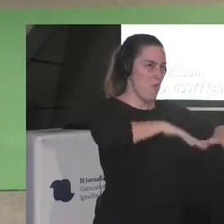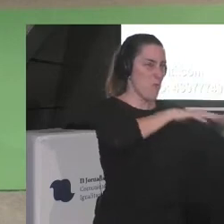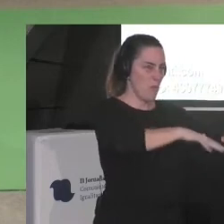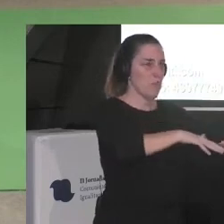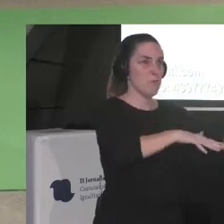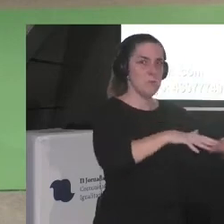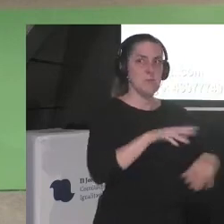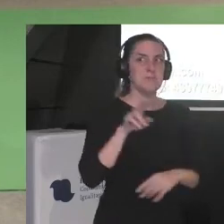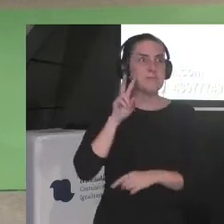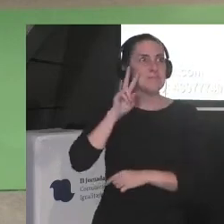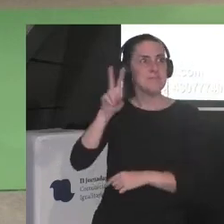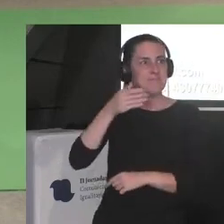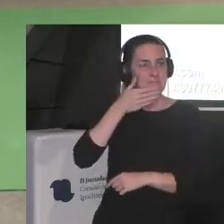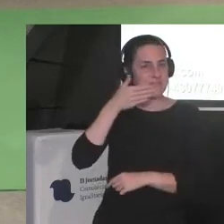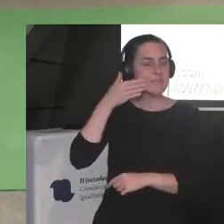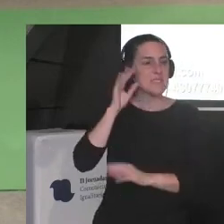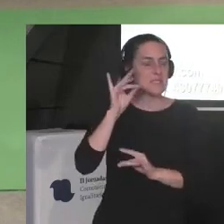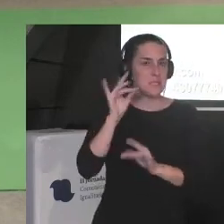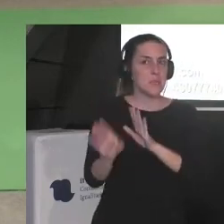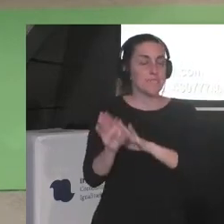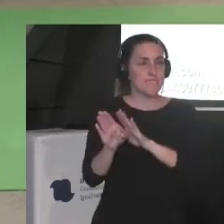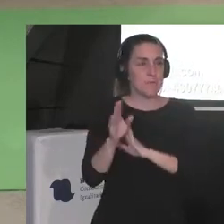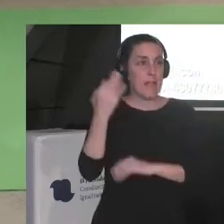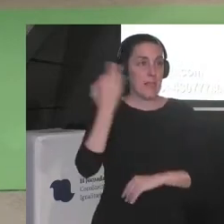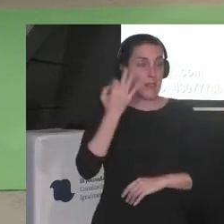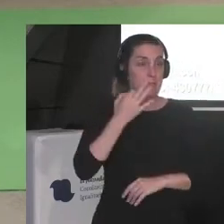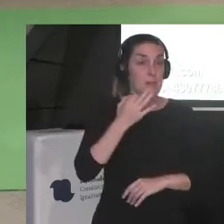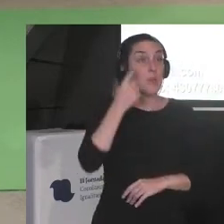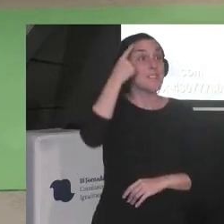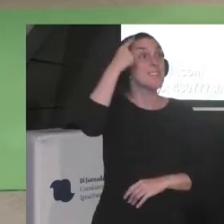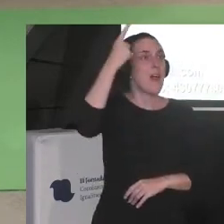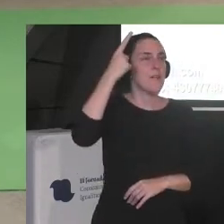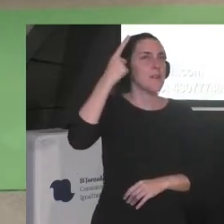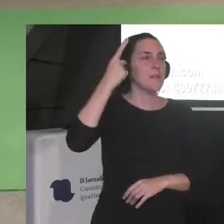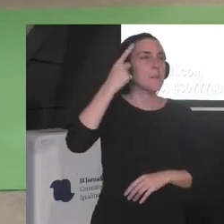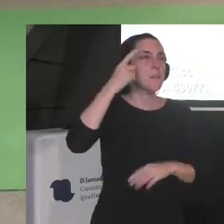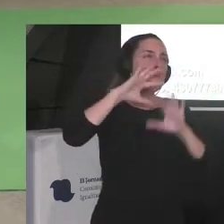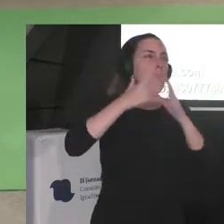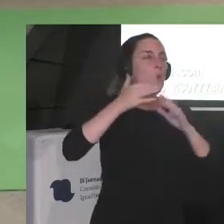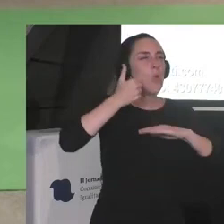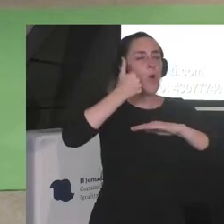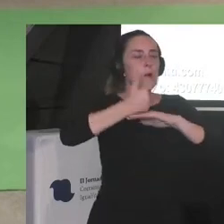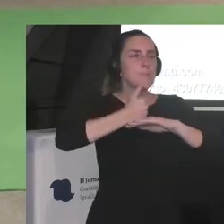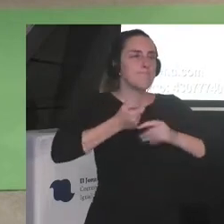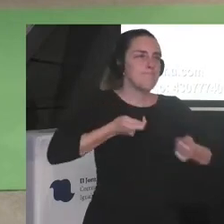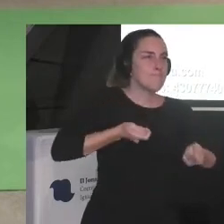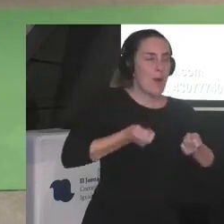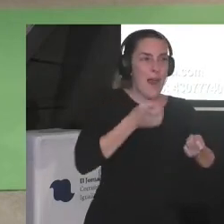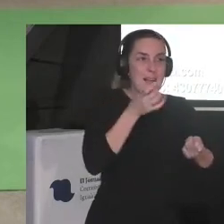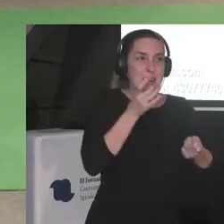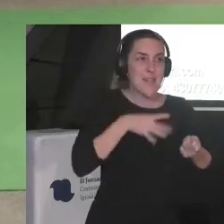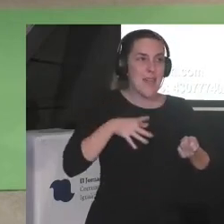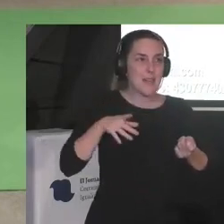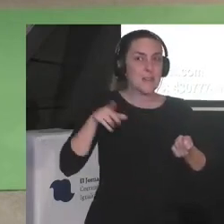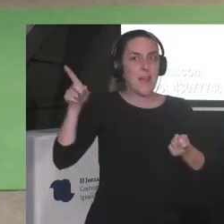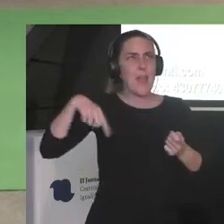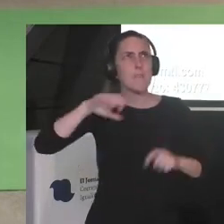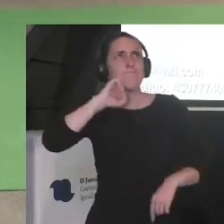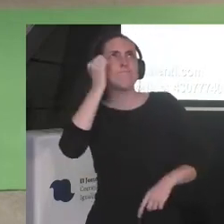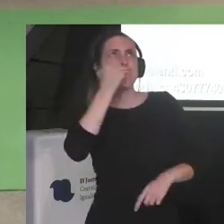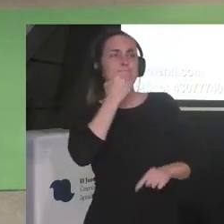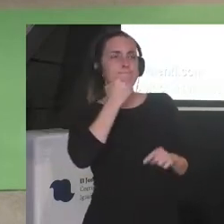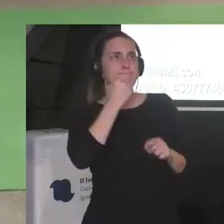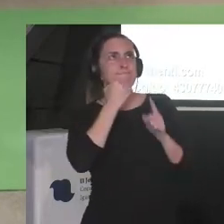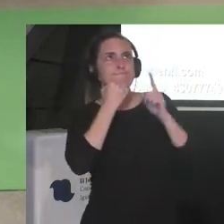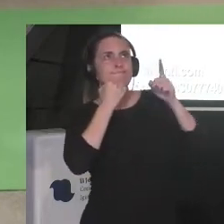por supuesto hay que seguir haciéndolo sabiendo quienes llevan el mundo ¿no? quienes lo manejan ¿no? y tal vez no sé como